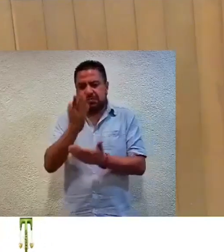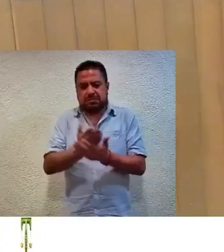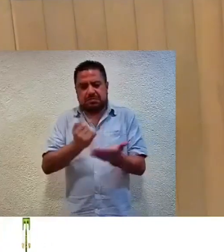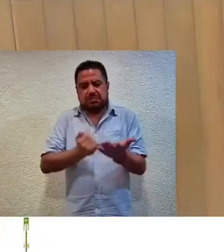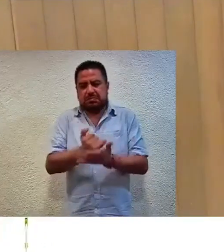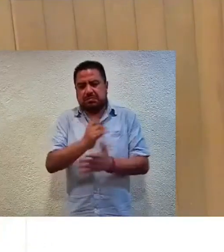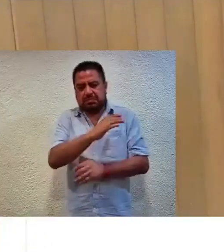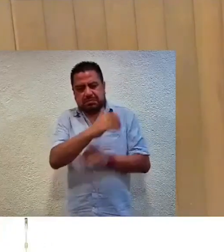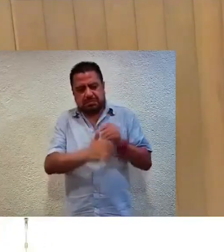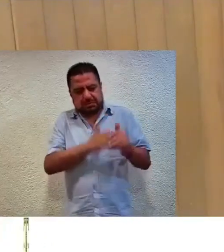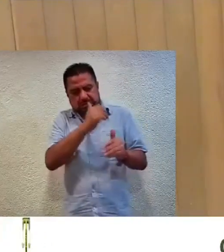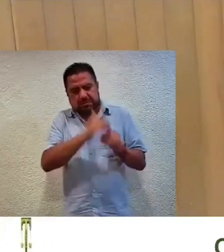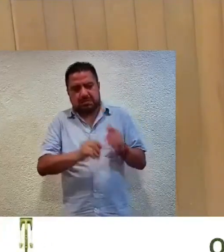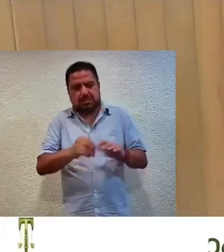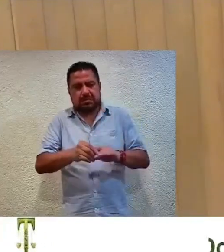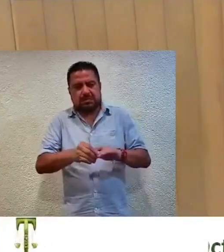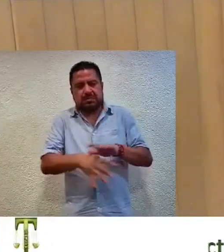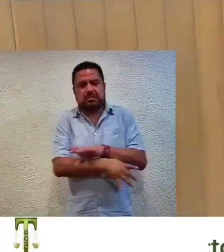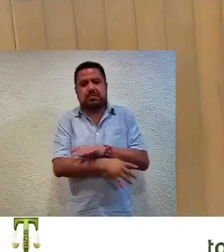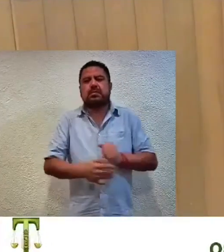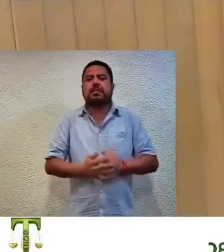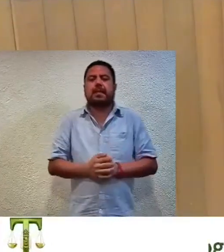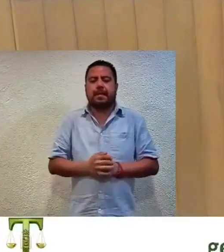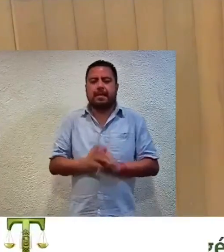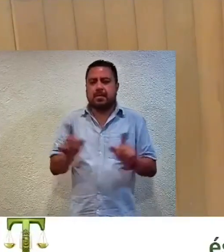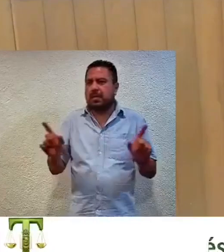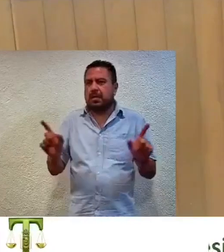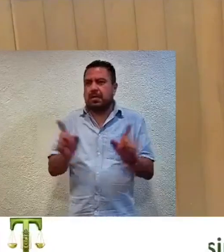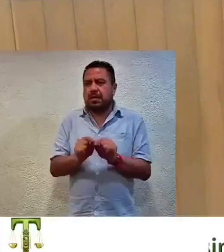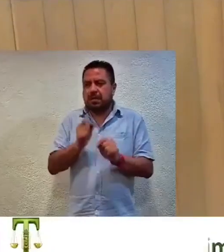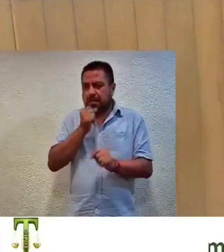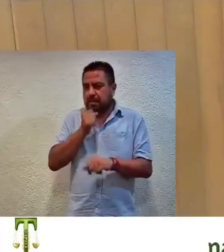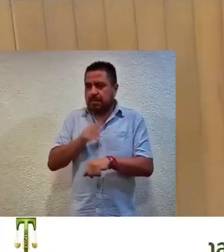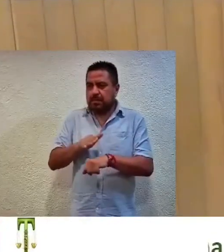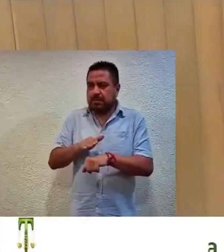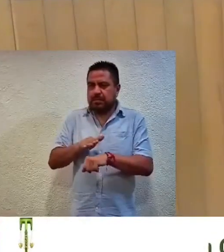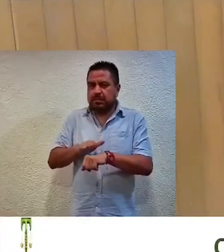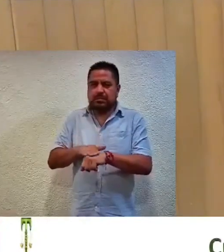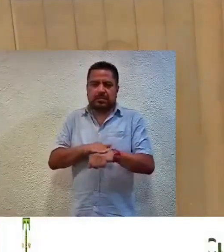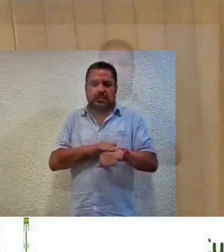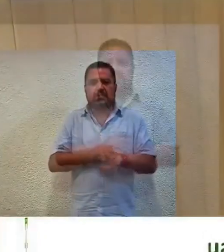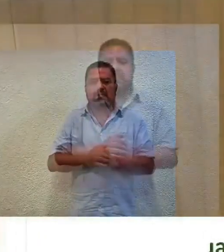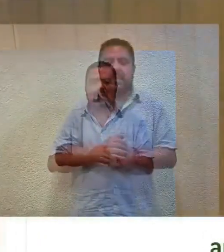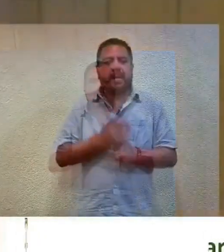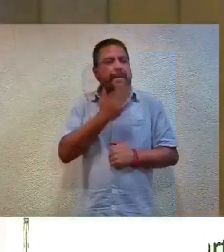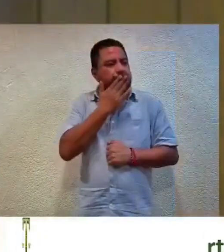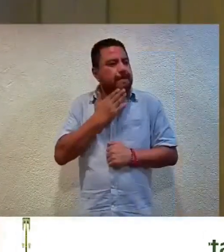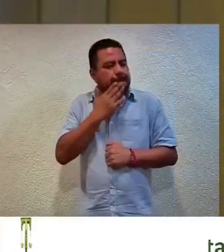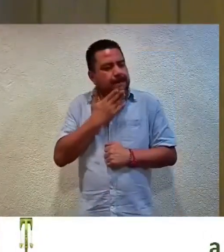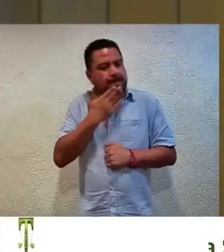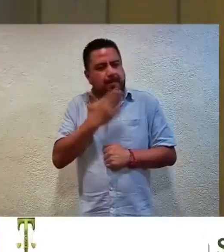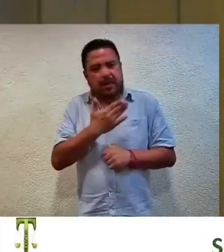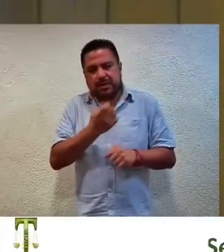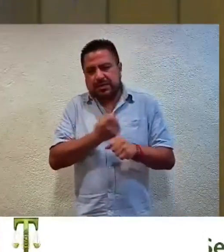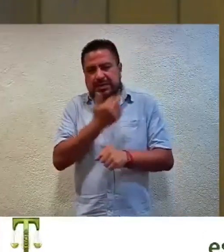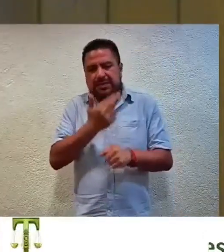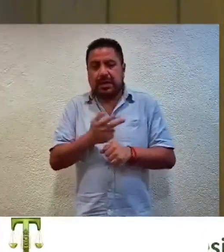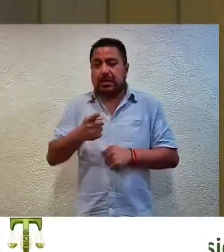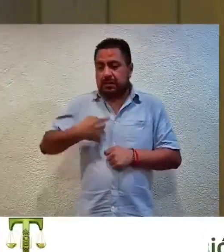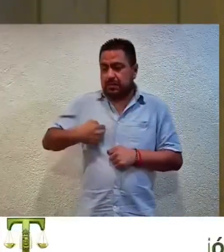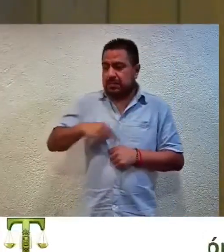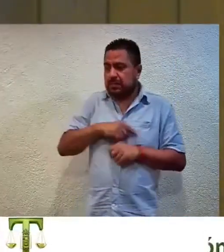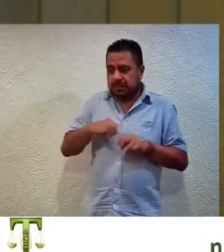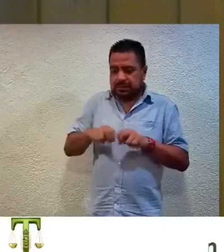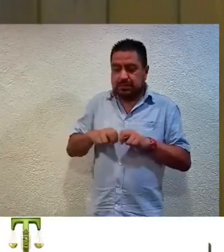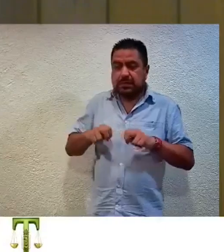total y definitivamente concluido. Son las cuentas de los asuntos, magistradas. Muy amable, secretaria general. Magistrada, ¿sí está a